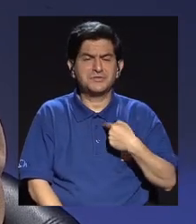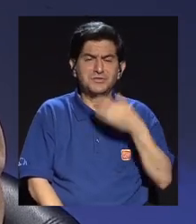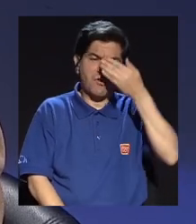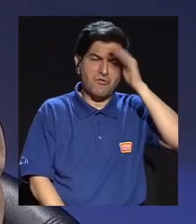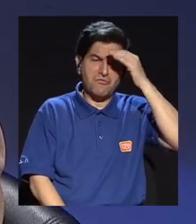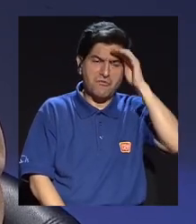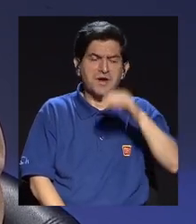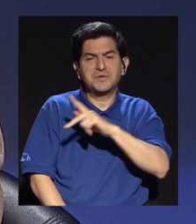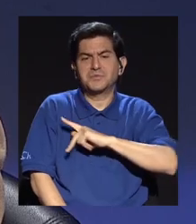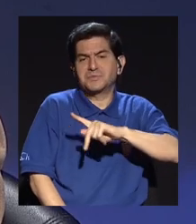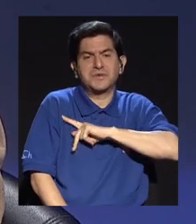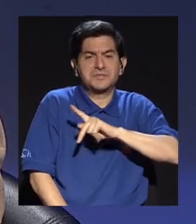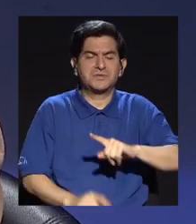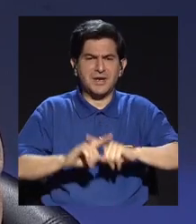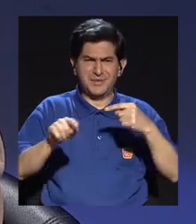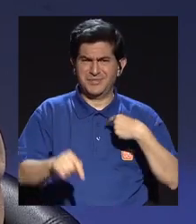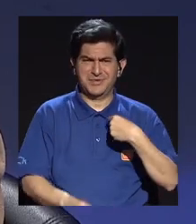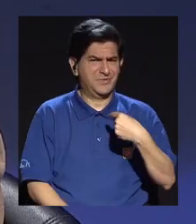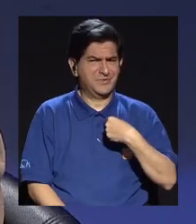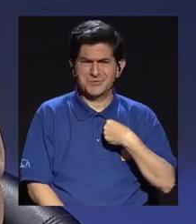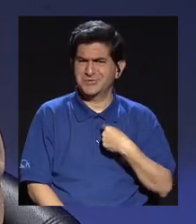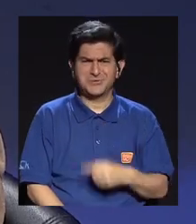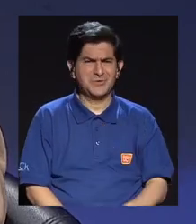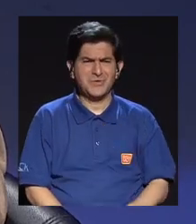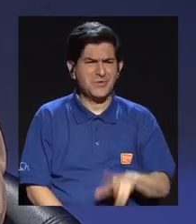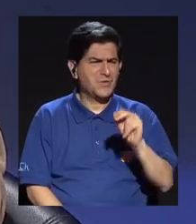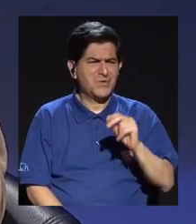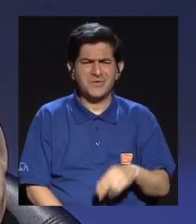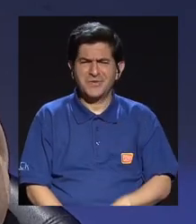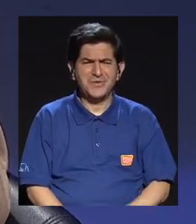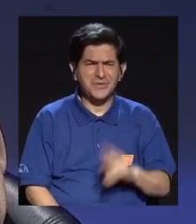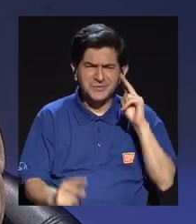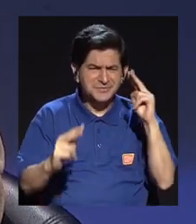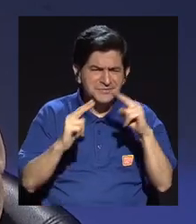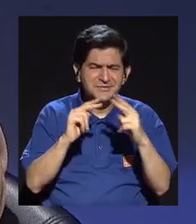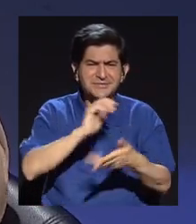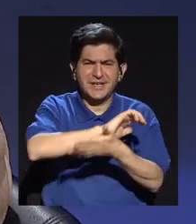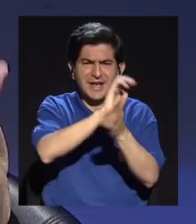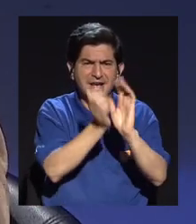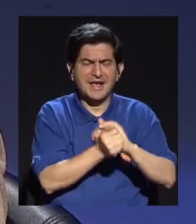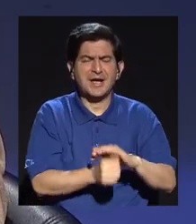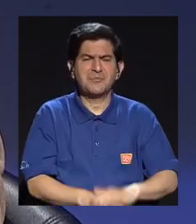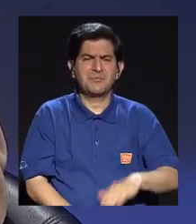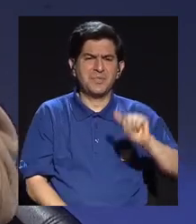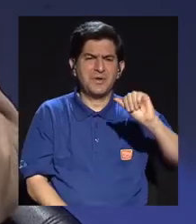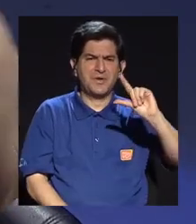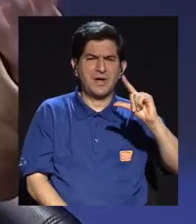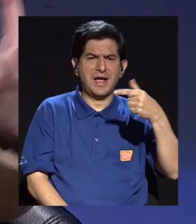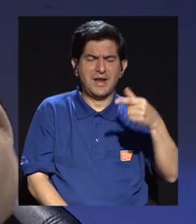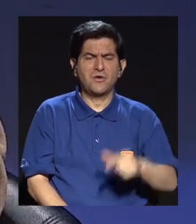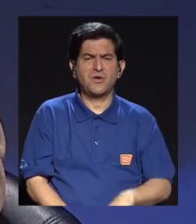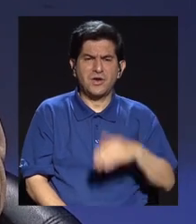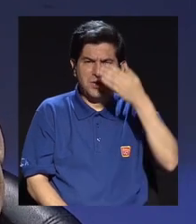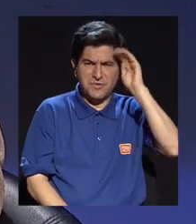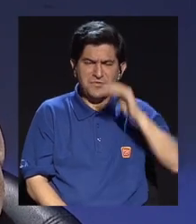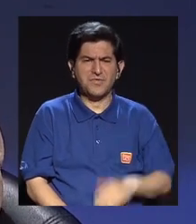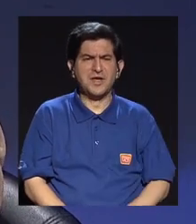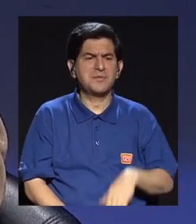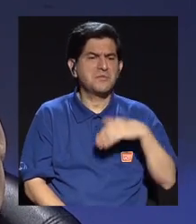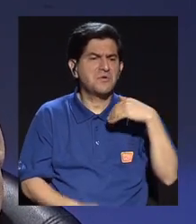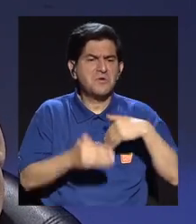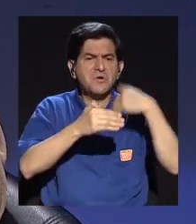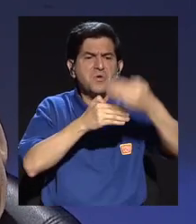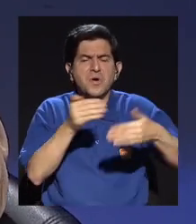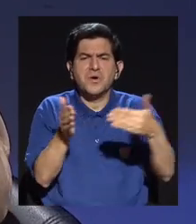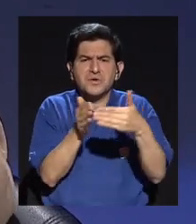Yo tenía mi Facebook personal, pero yo no estaba familiarizada con el cambio del algoritmo de Facebook cada cierto tiempo y